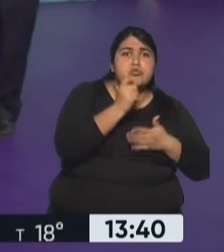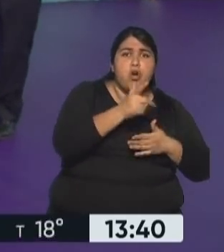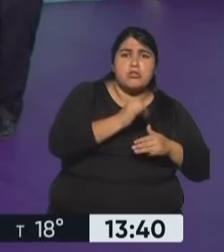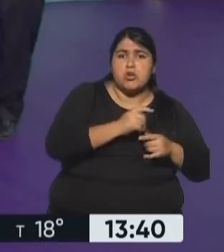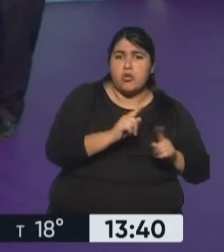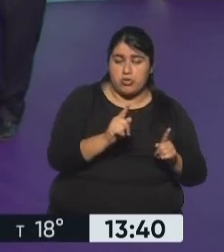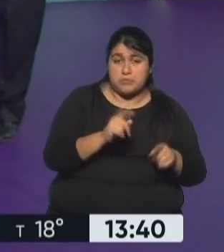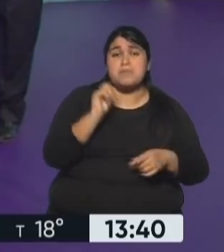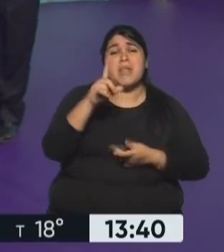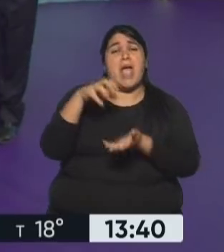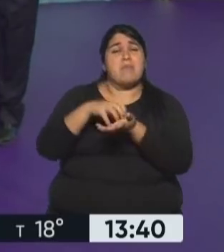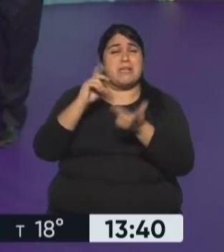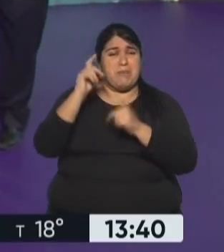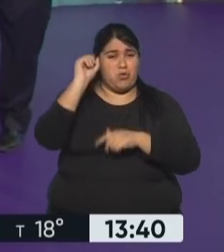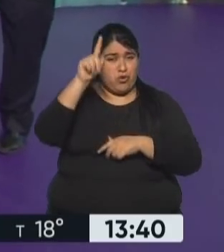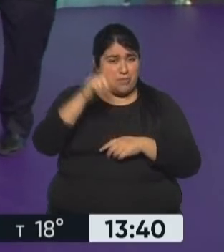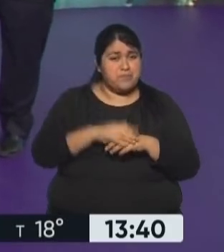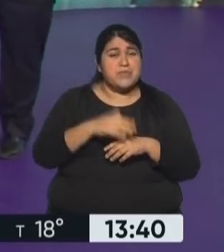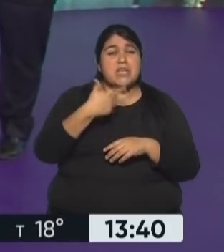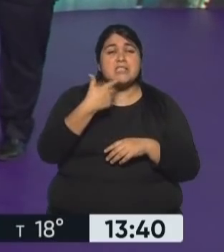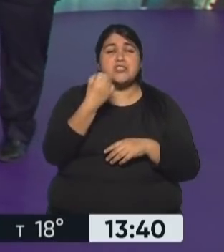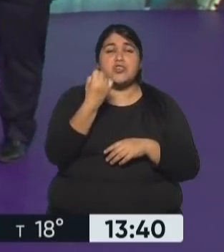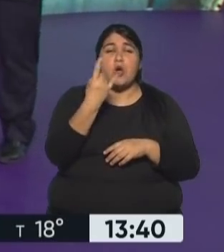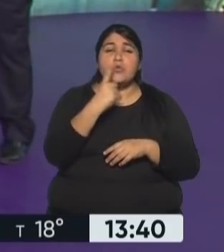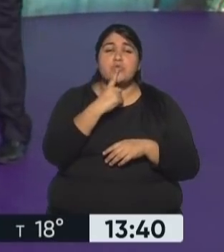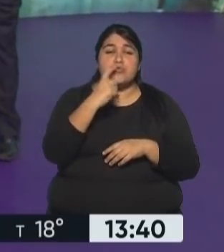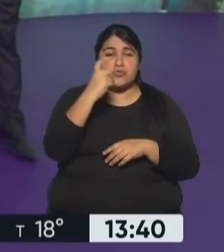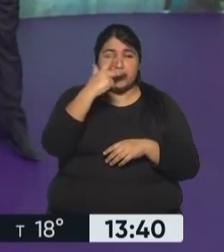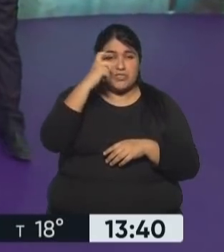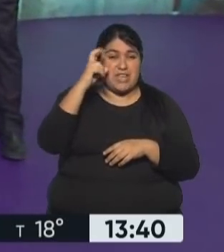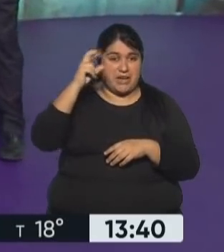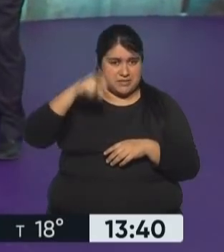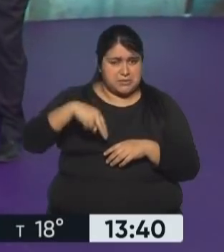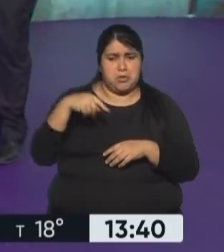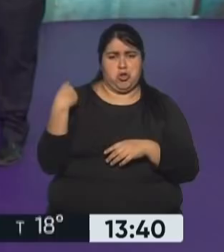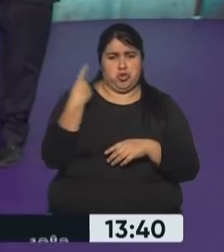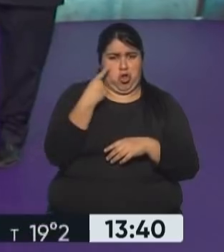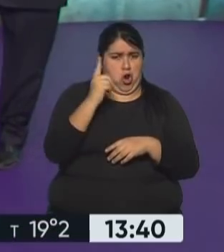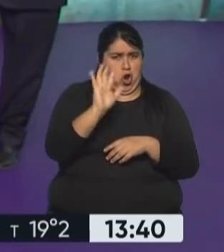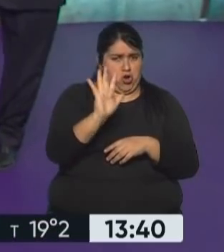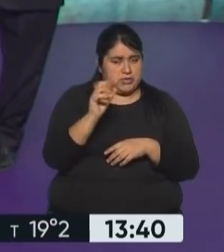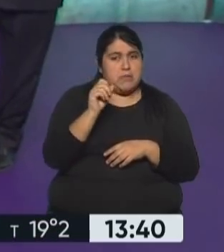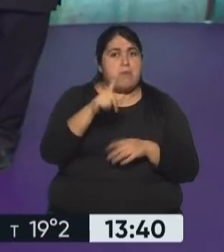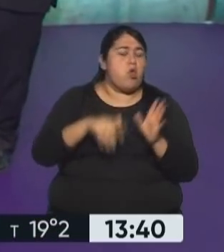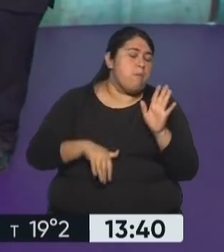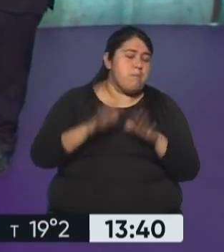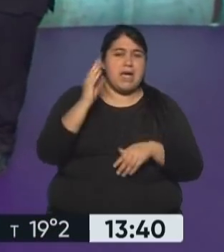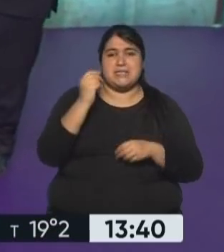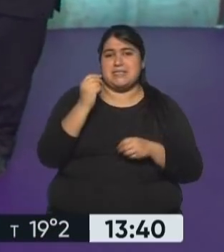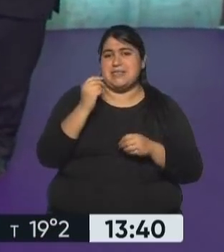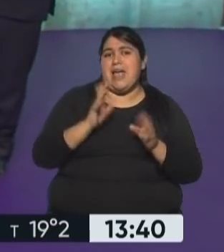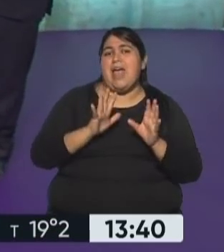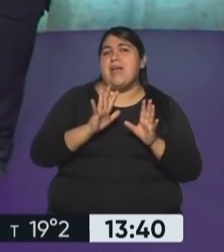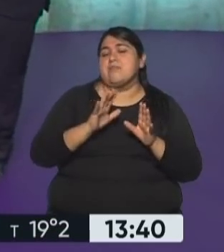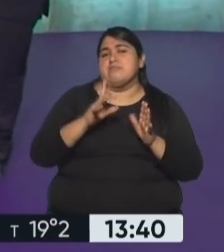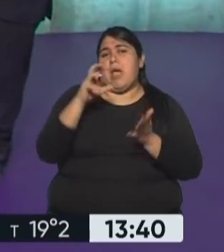fíjense, es una empresa mexicana, Southern Peru Copper Corporation. No es muy conocida para nosotros y, sin embargo, es una de las 10 principales mineras